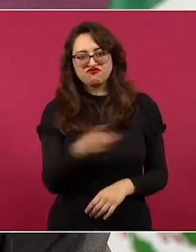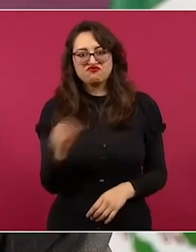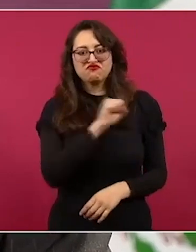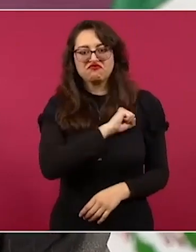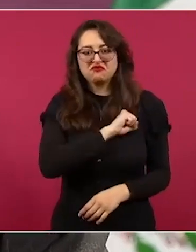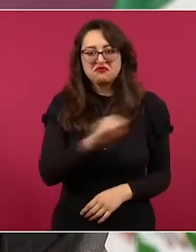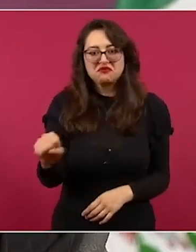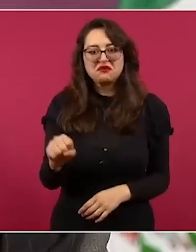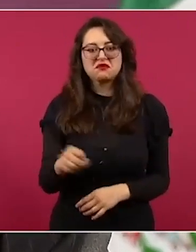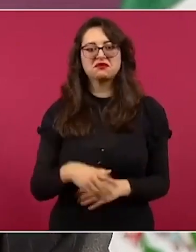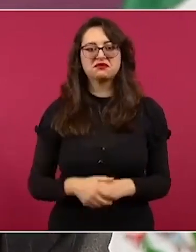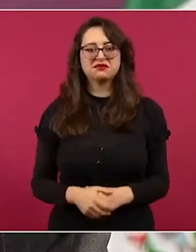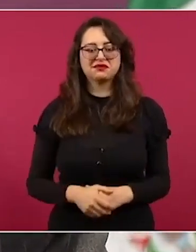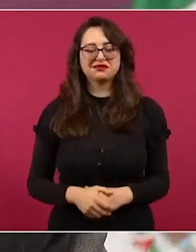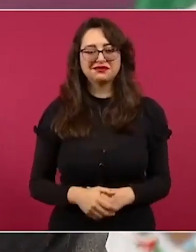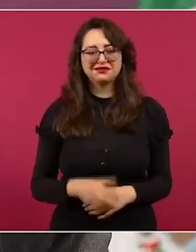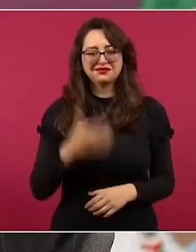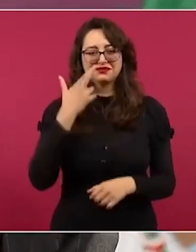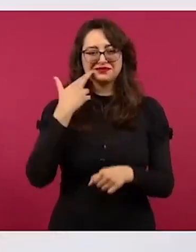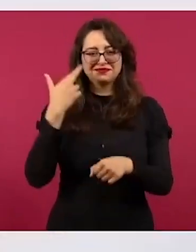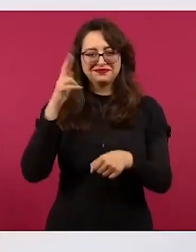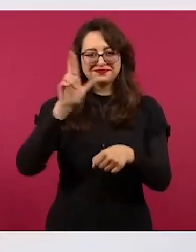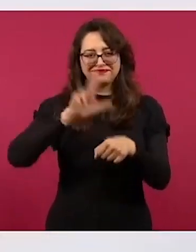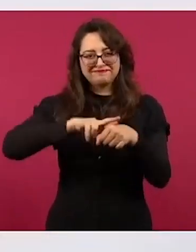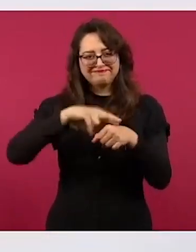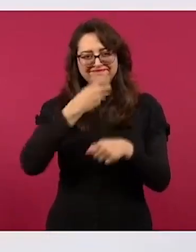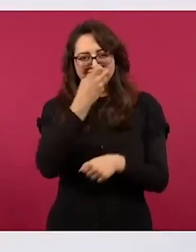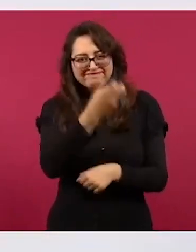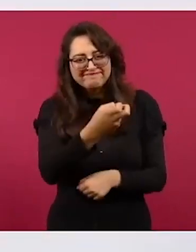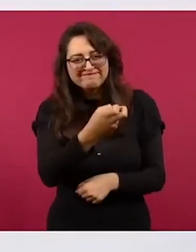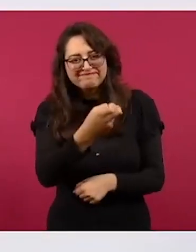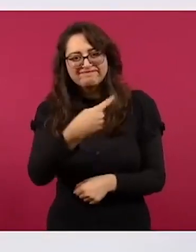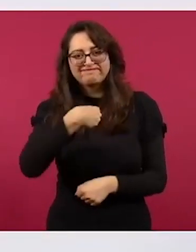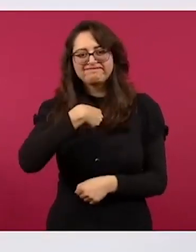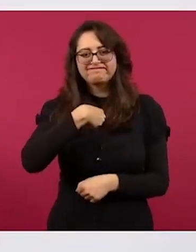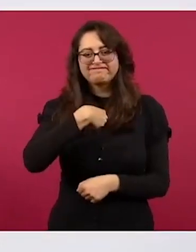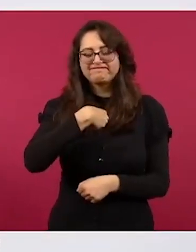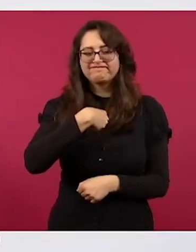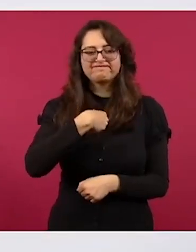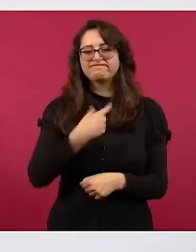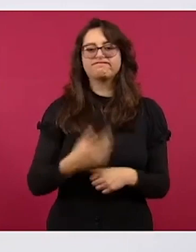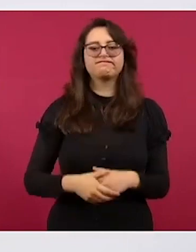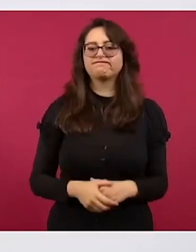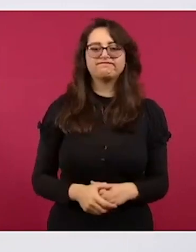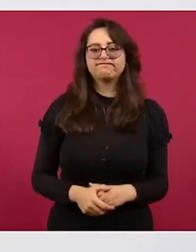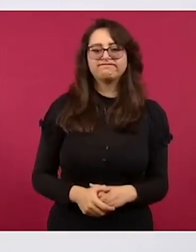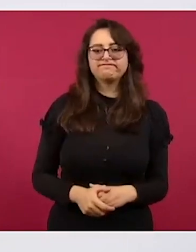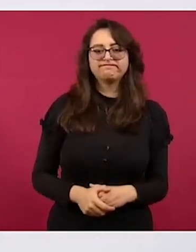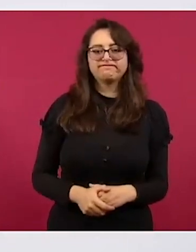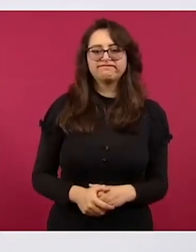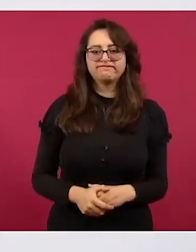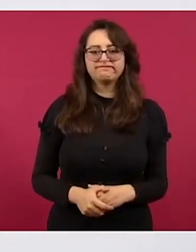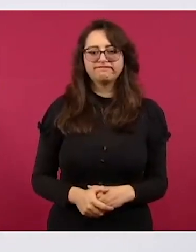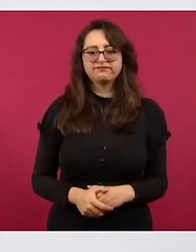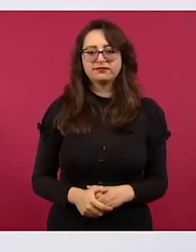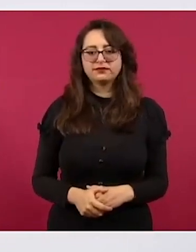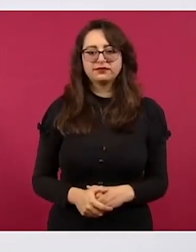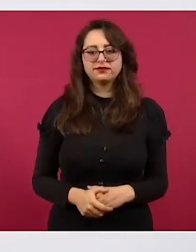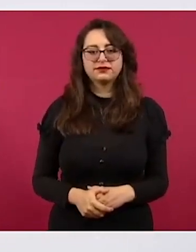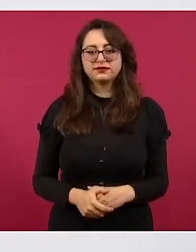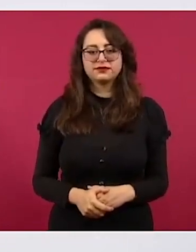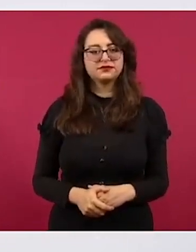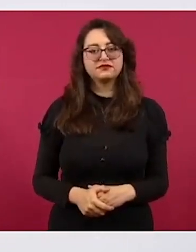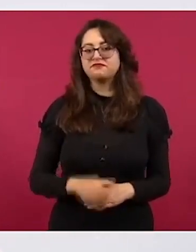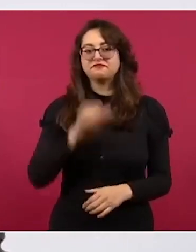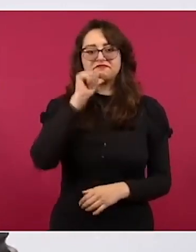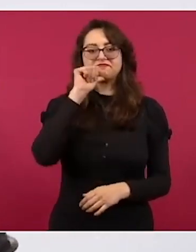no puedo reunirme. No, no, no, no, no,